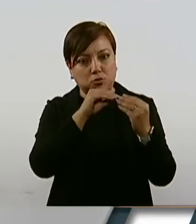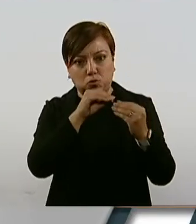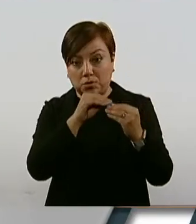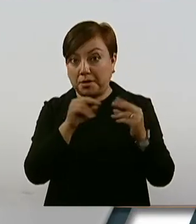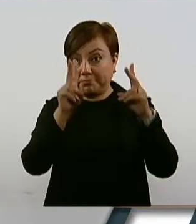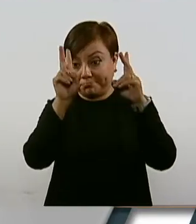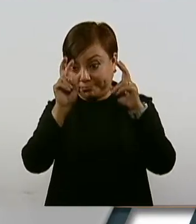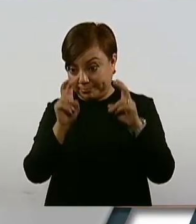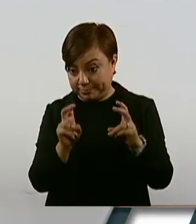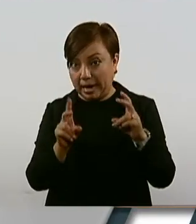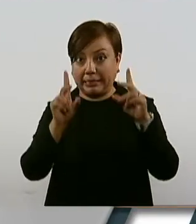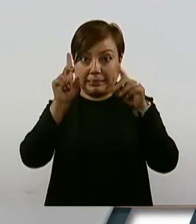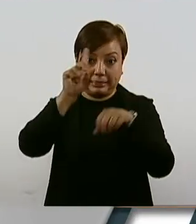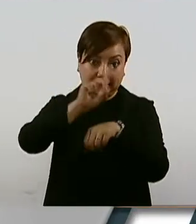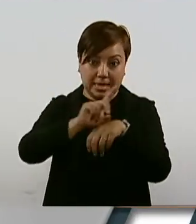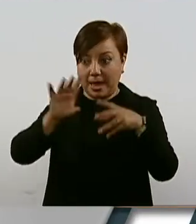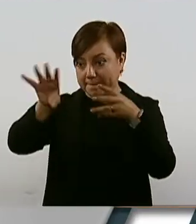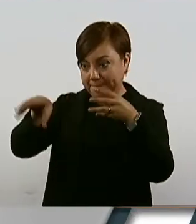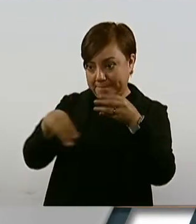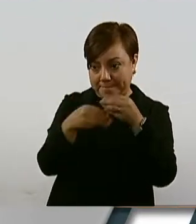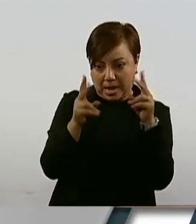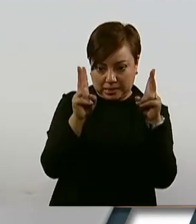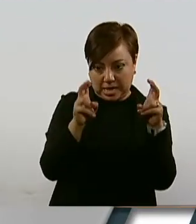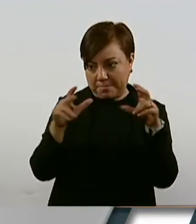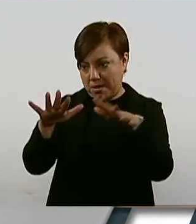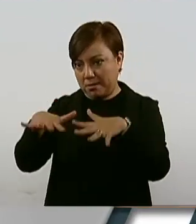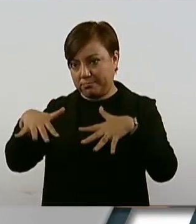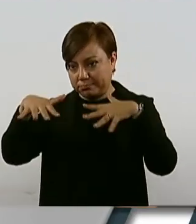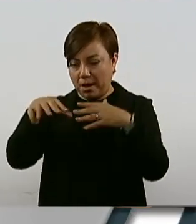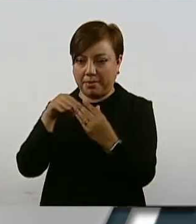día y entonces procedemos a discutirlo en el Pleno.